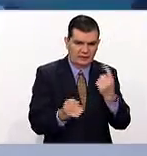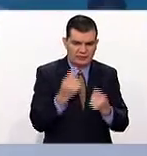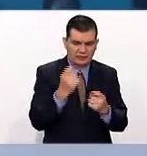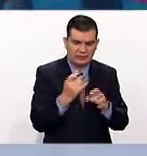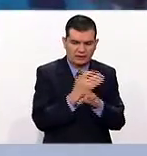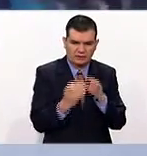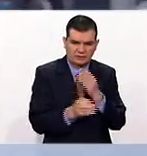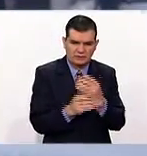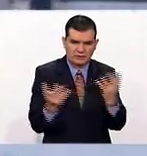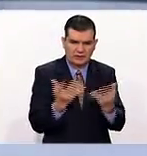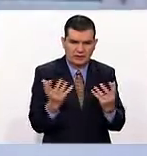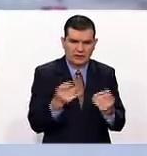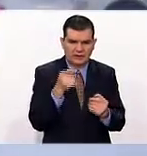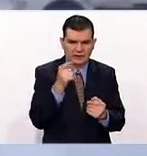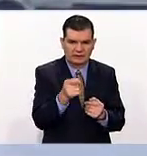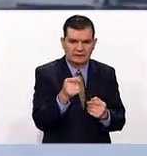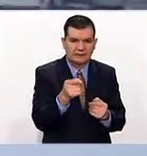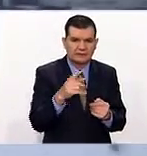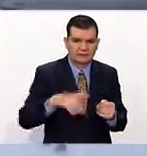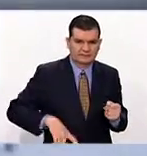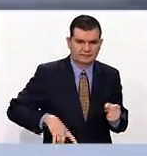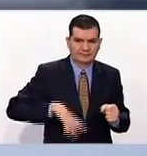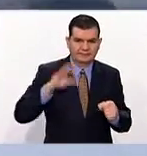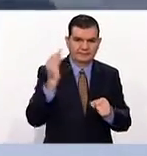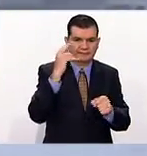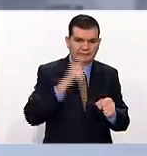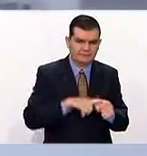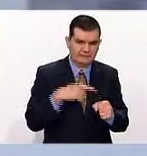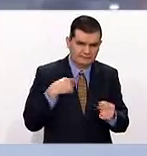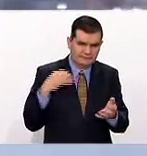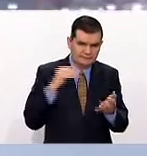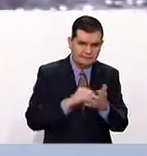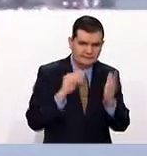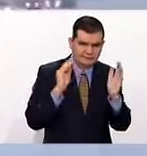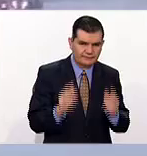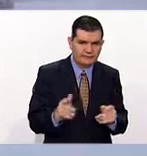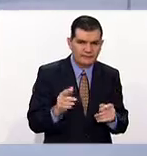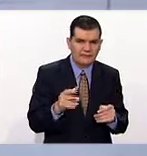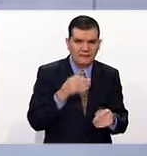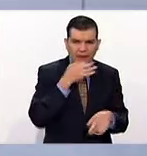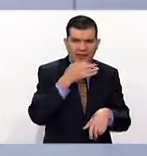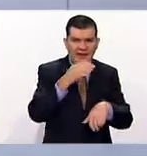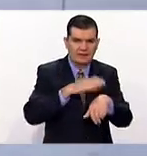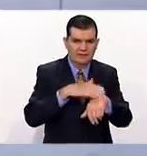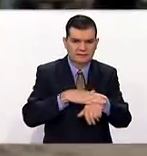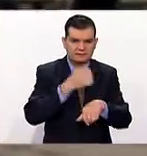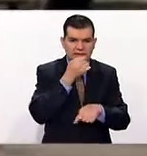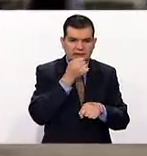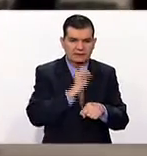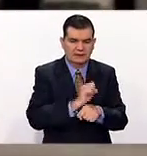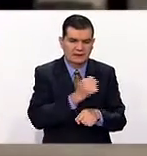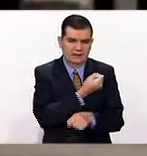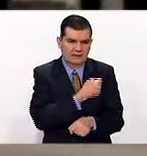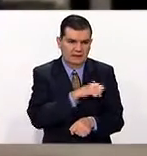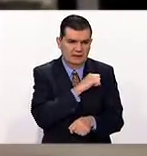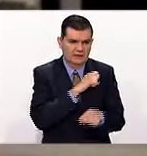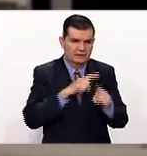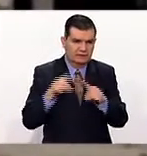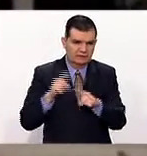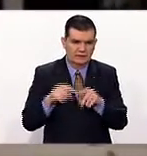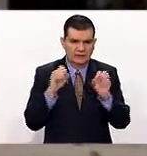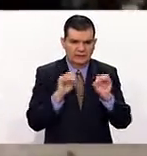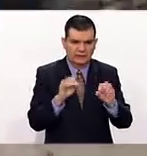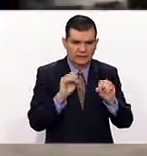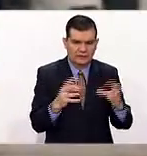las acciones a través que del gobierno federal se han emprendido, y también obviamente la Secretaría de Salud y otras dependencias en